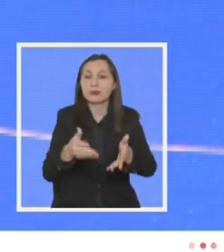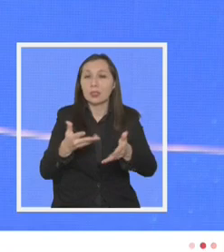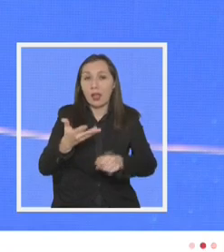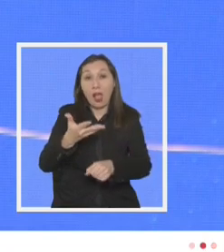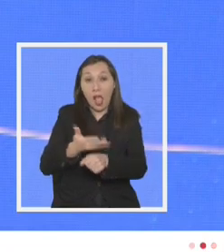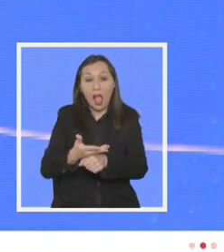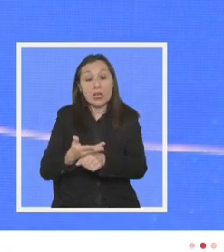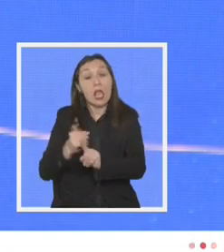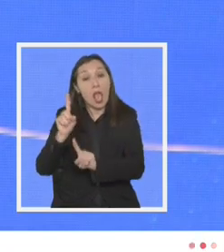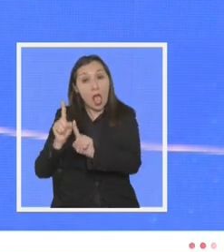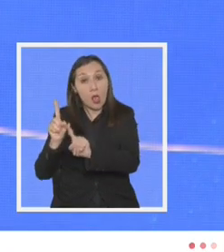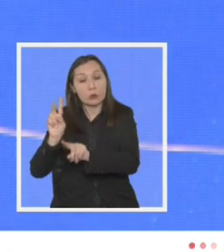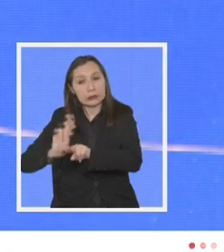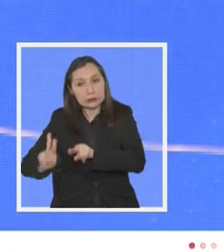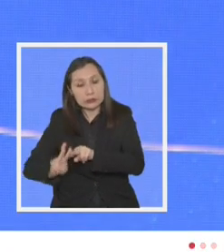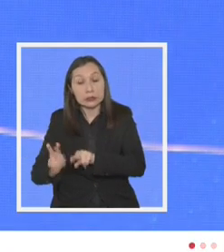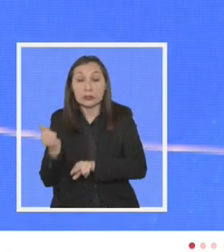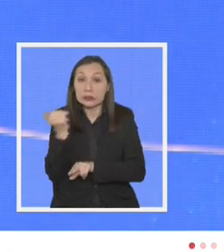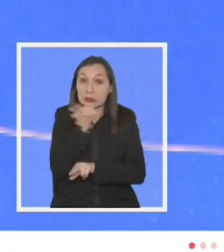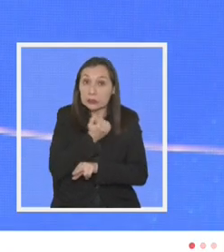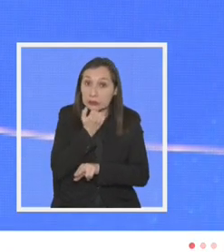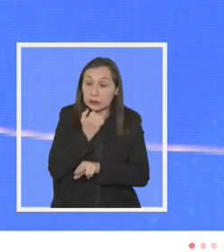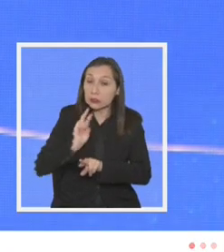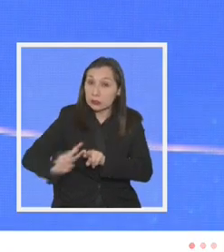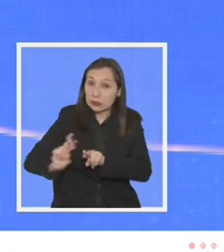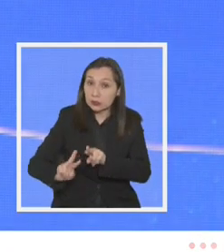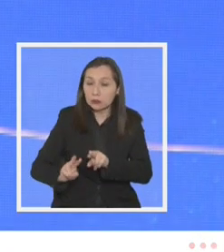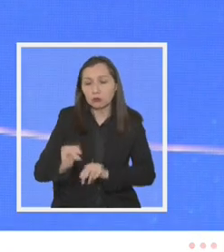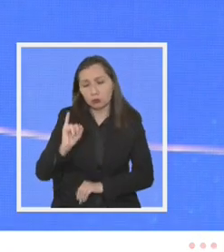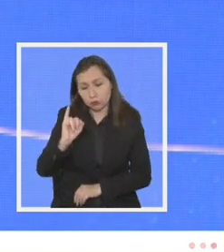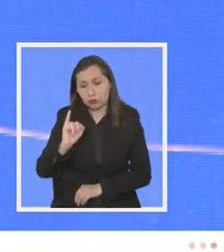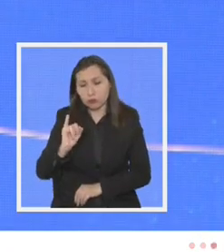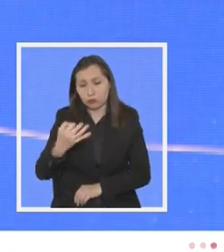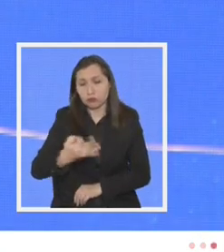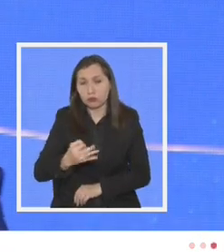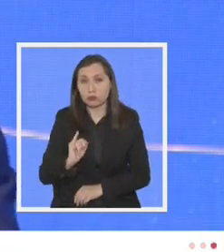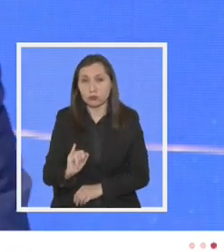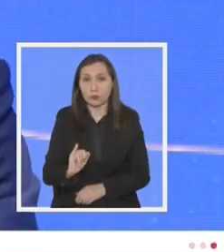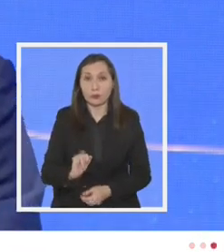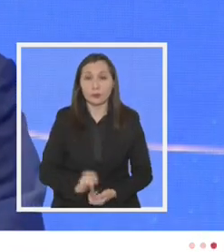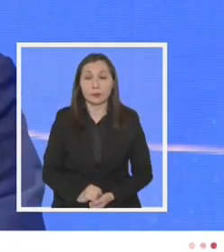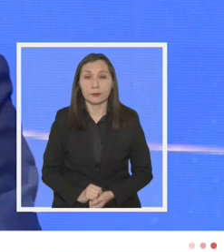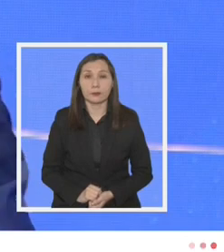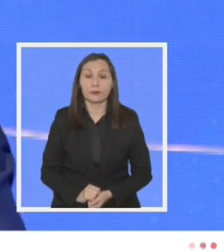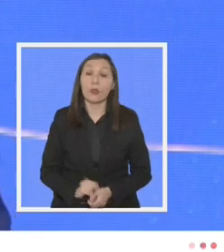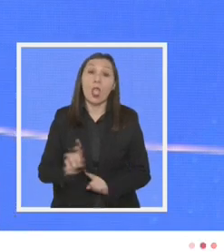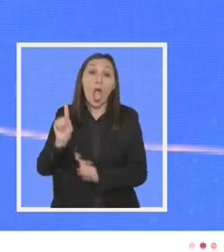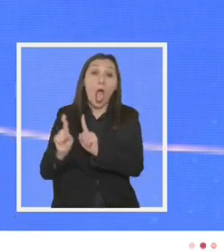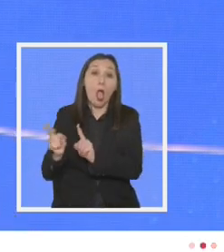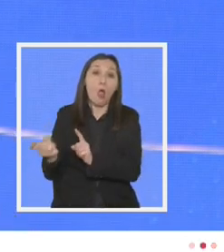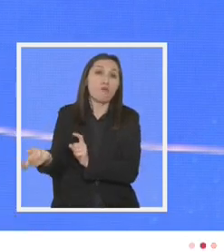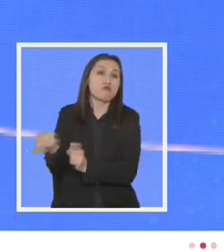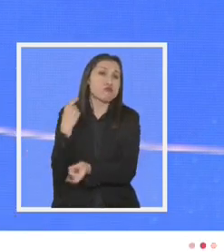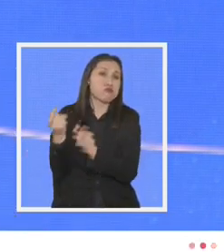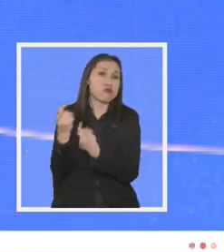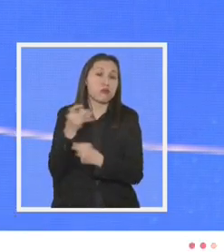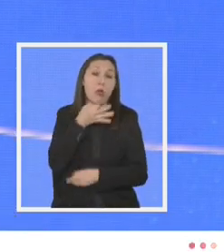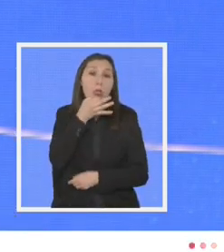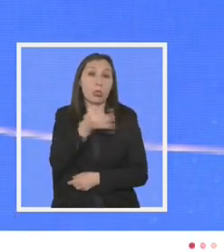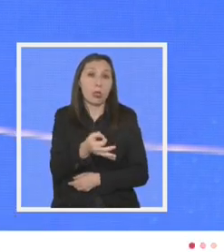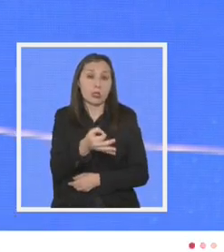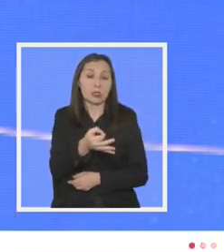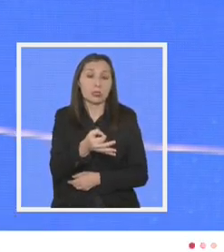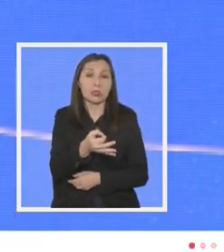tenido que corregir en el camino? Por supuesto. Hay quienes nos acusan que ello,